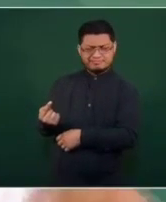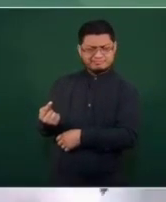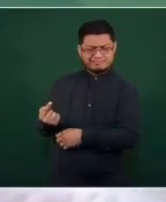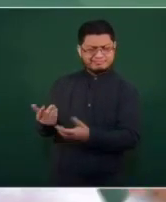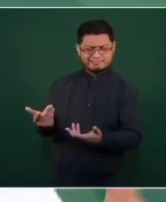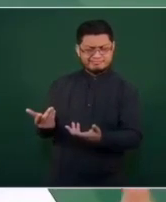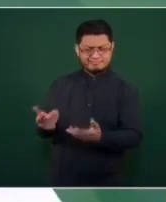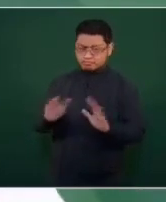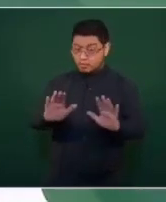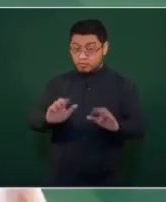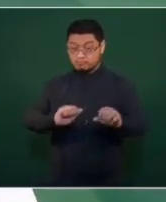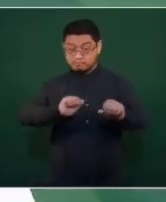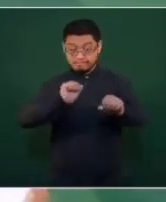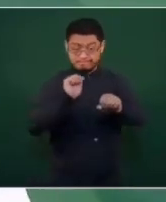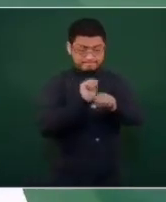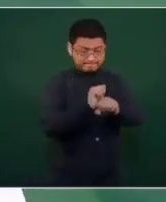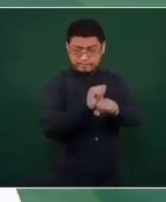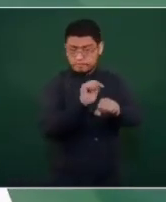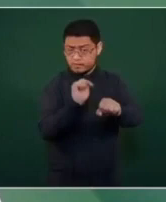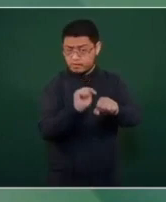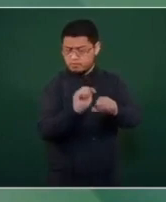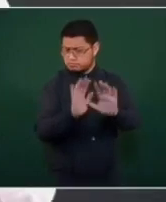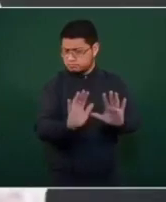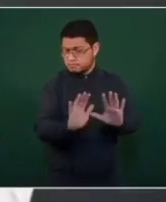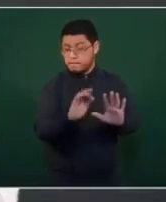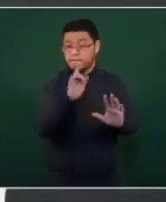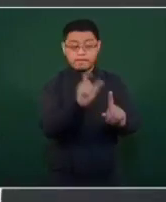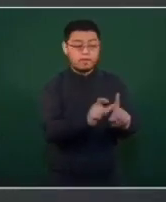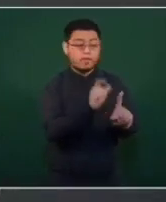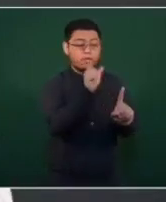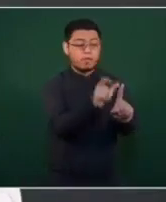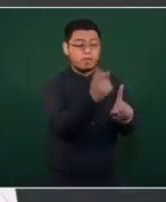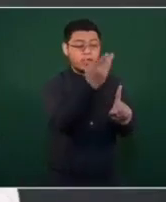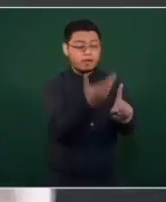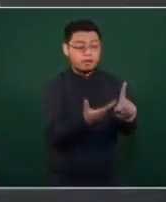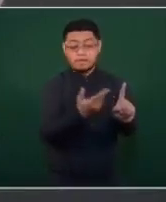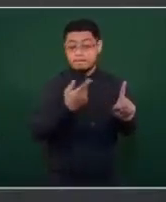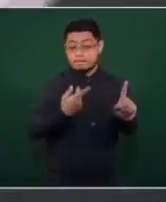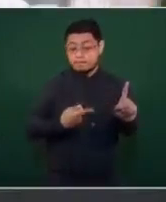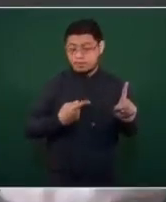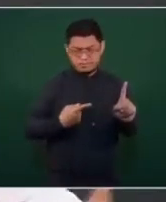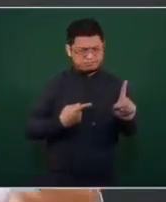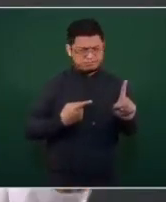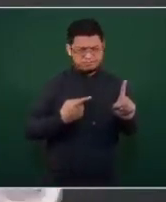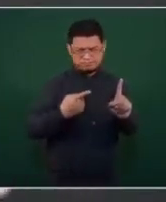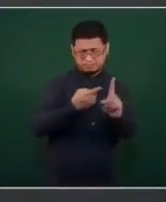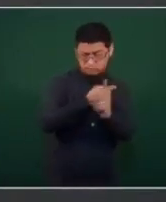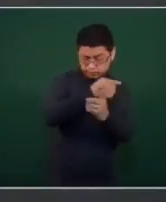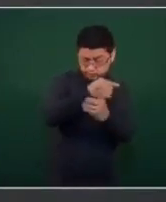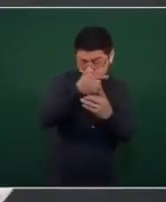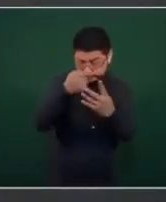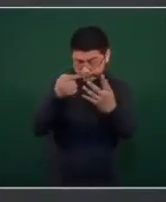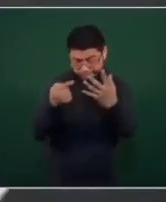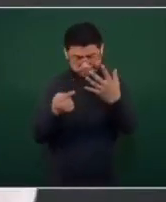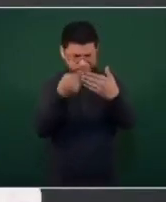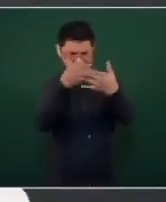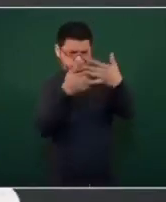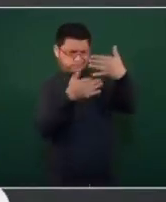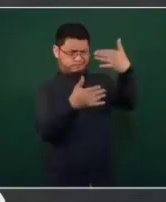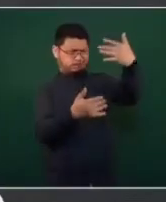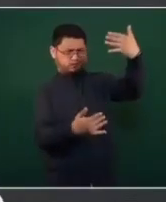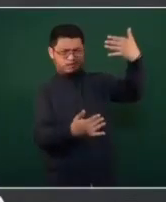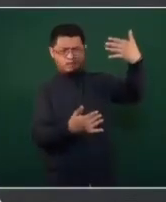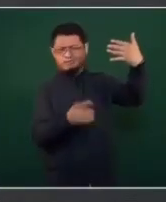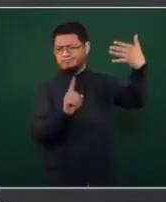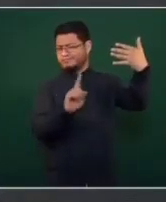Se concede un amparo para proteger a una persona, pero no puede hacerse extensivo, que es algo como lo